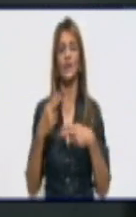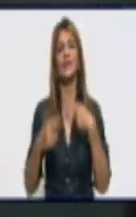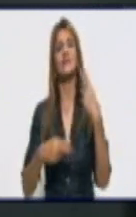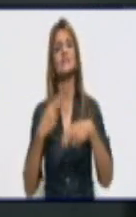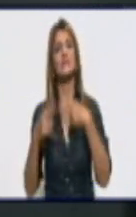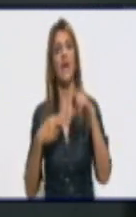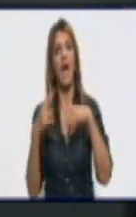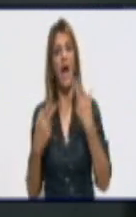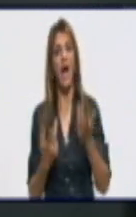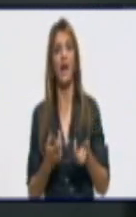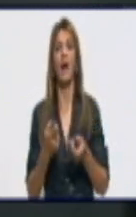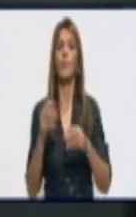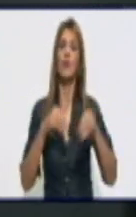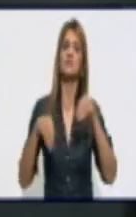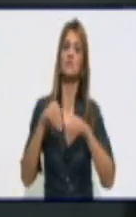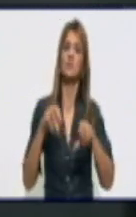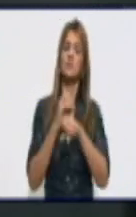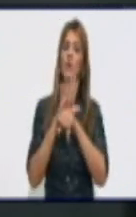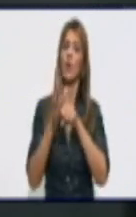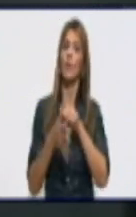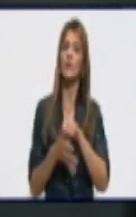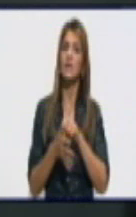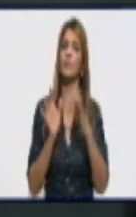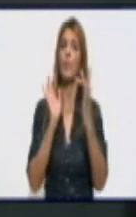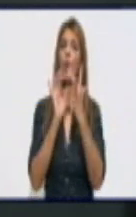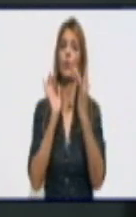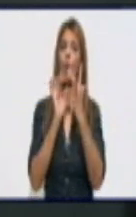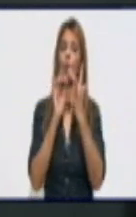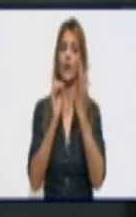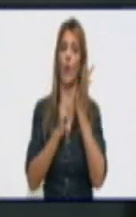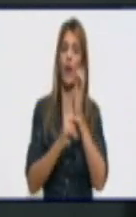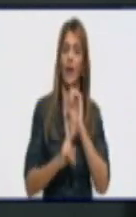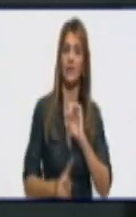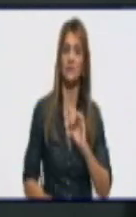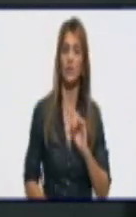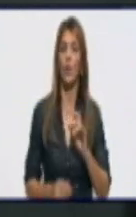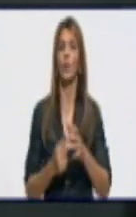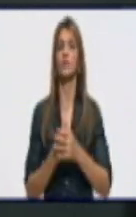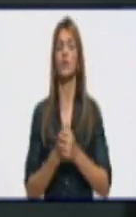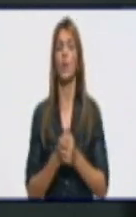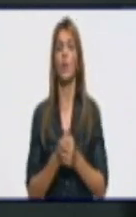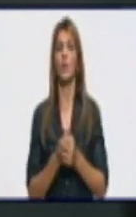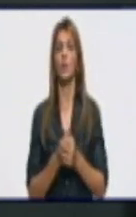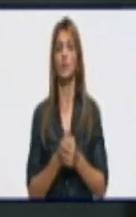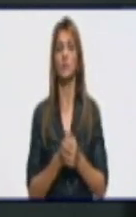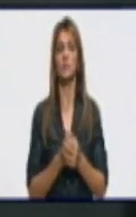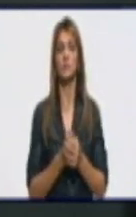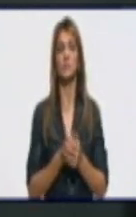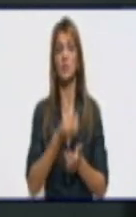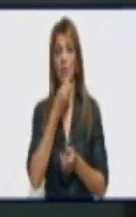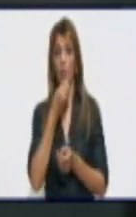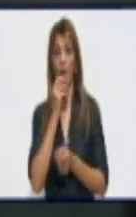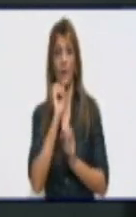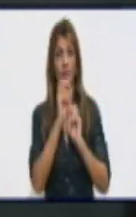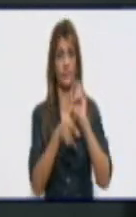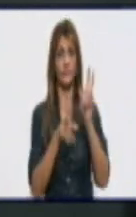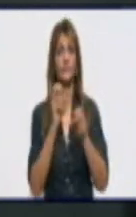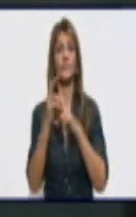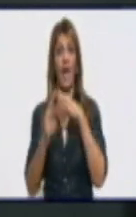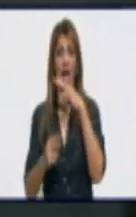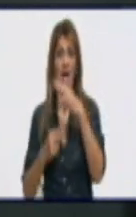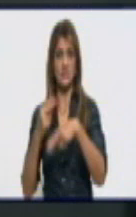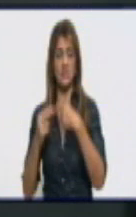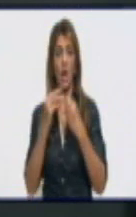correo electrónico. Están situados en los sitios web del ministerio el correo electrónico por el que se puede acceder a hacer esos